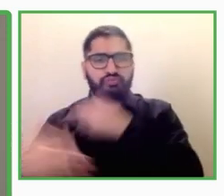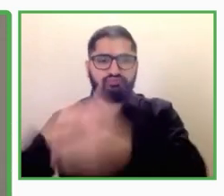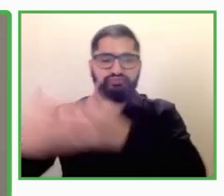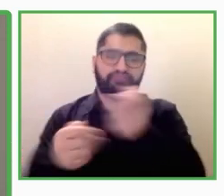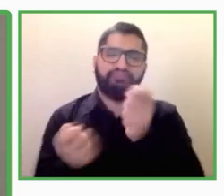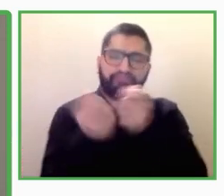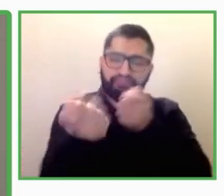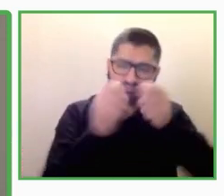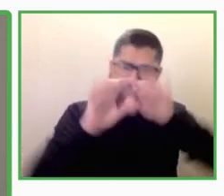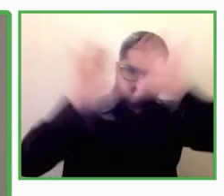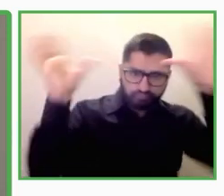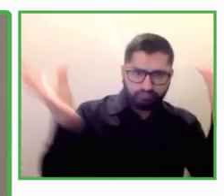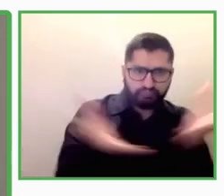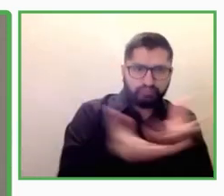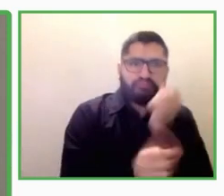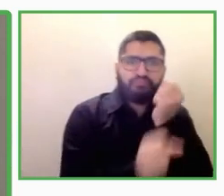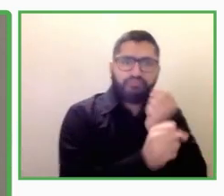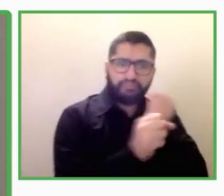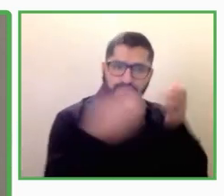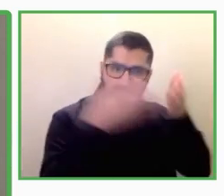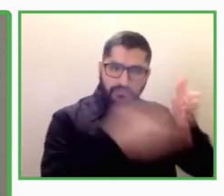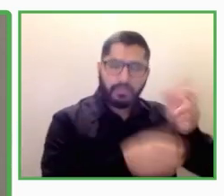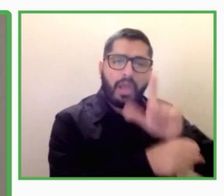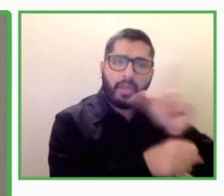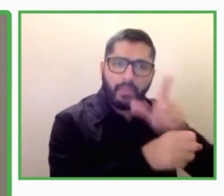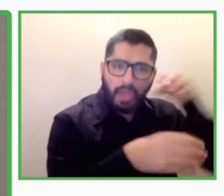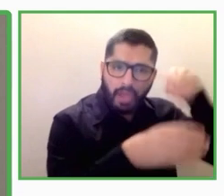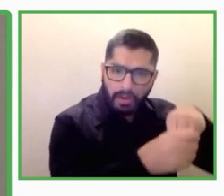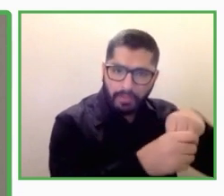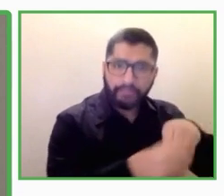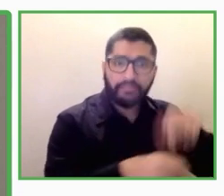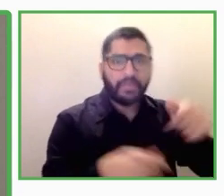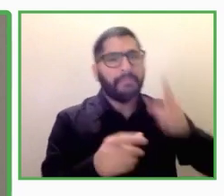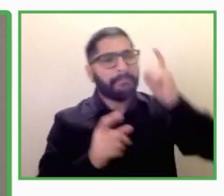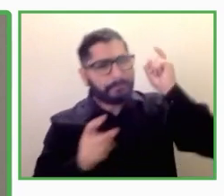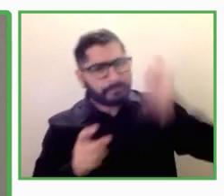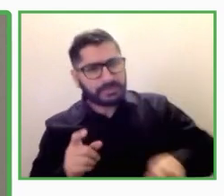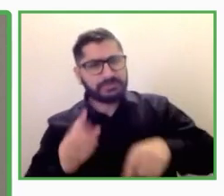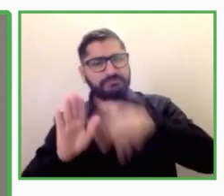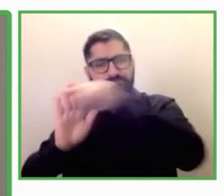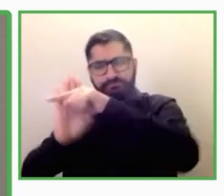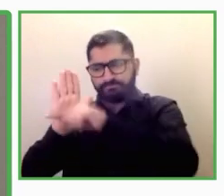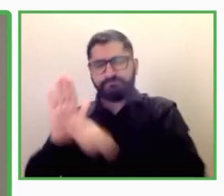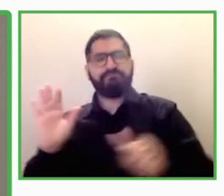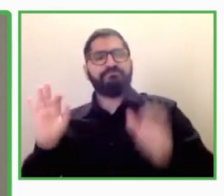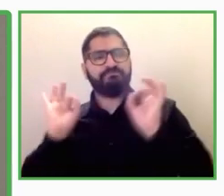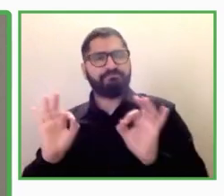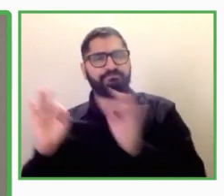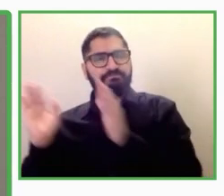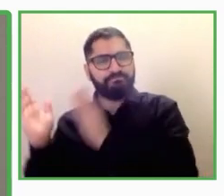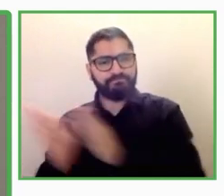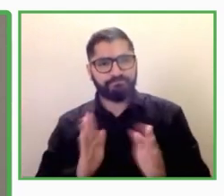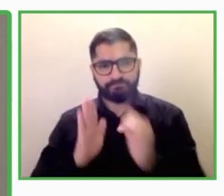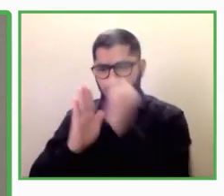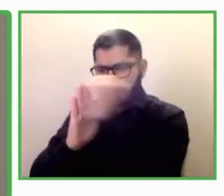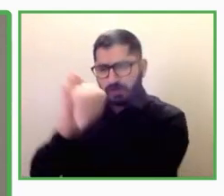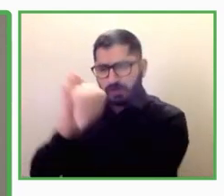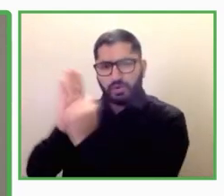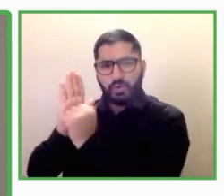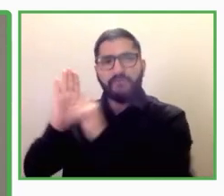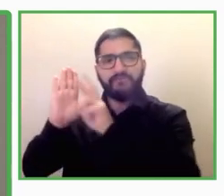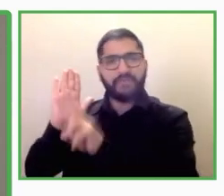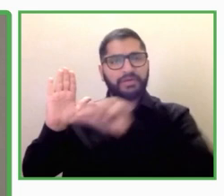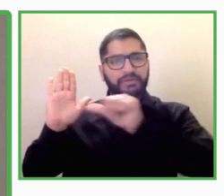documento todavía para establecer una consulta sobre el artículo 27 de la Convención, ya el Comité nos indicaba una serie de elementos que hay que considerar.